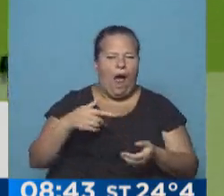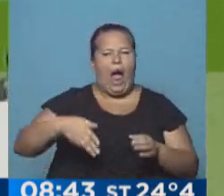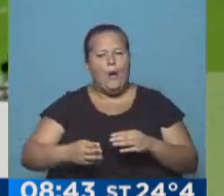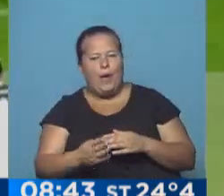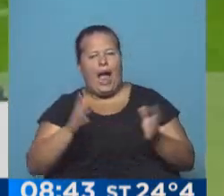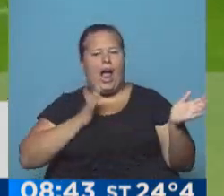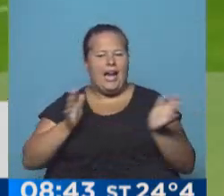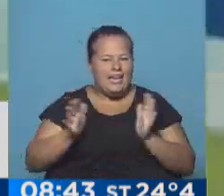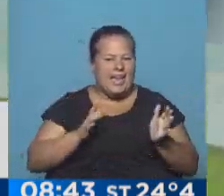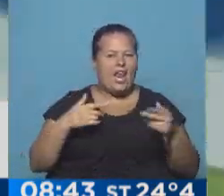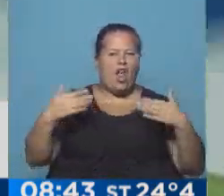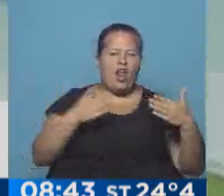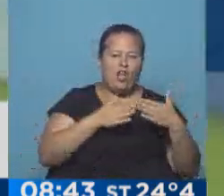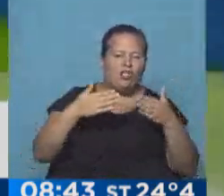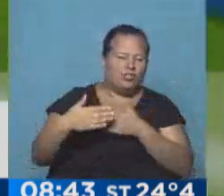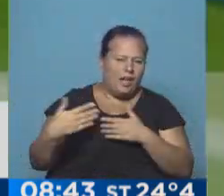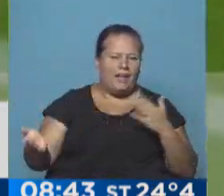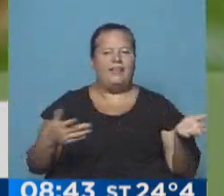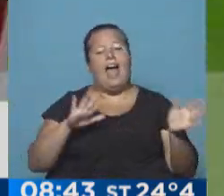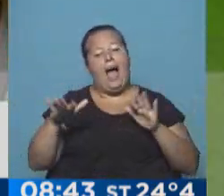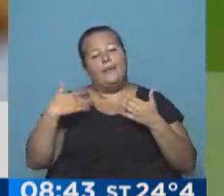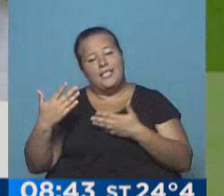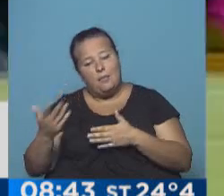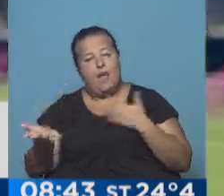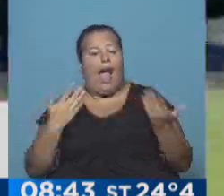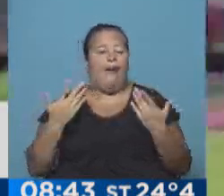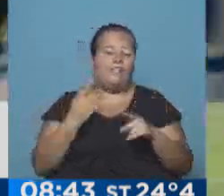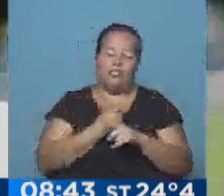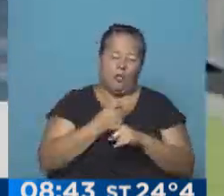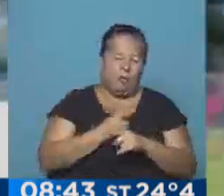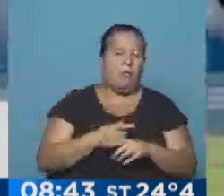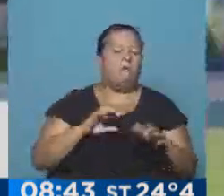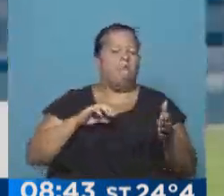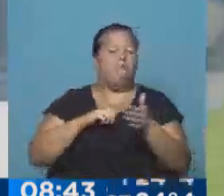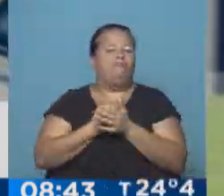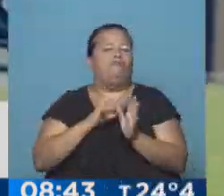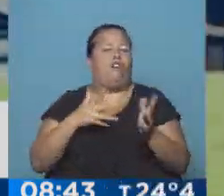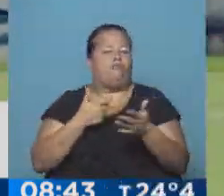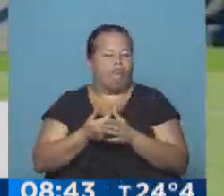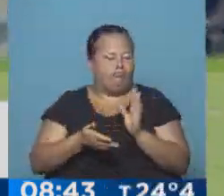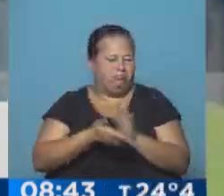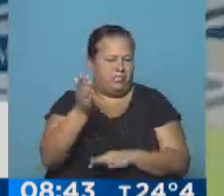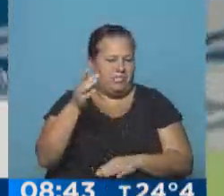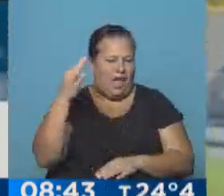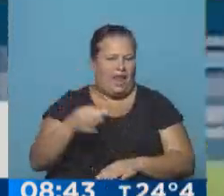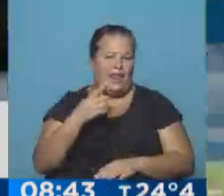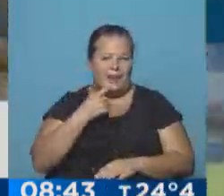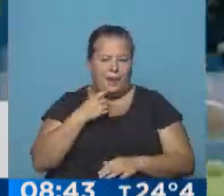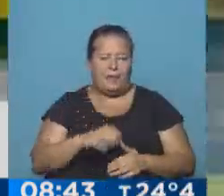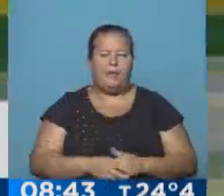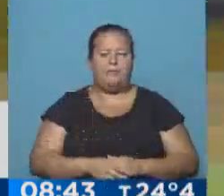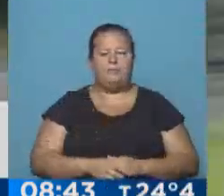de abajo, el arquero, los laterales. Y hay veces que se puede y hay veces que no se puede. Apretó bien la salida a River.